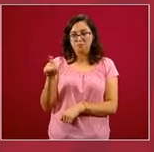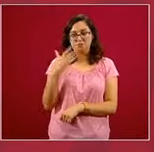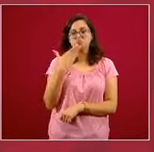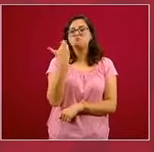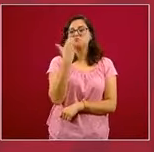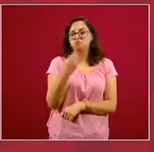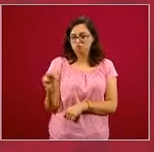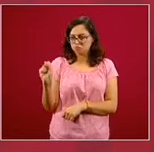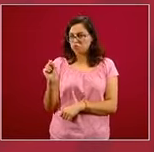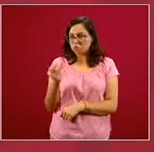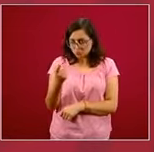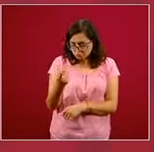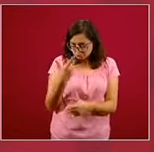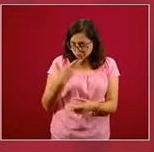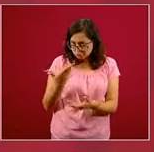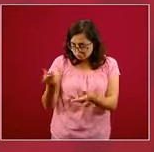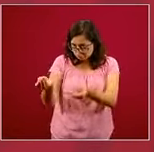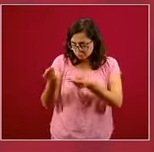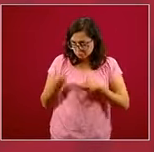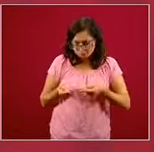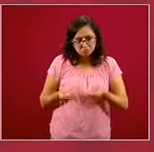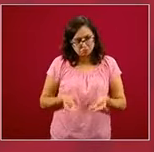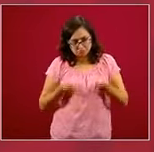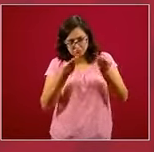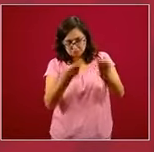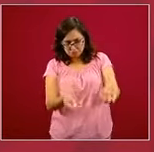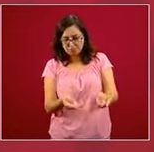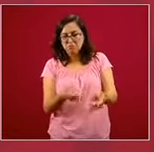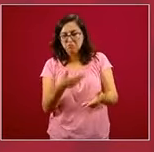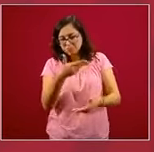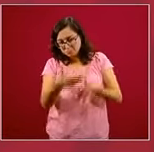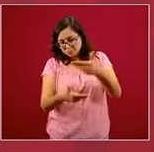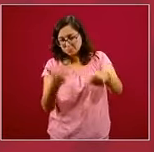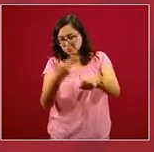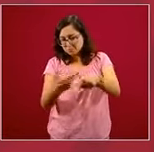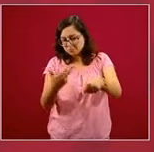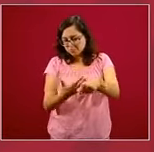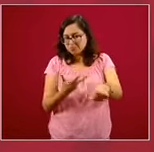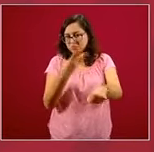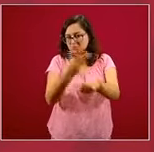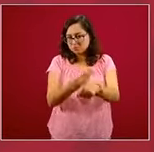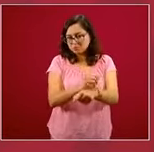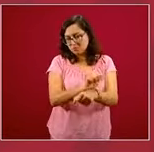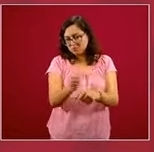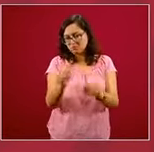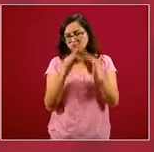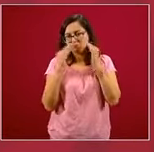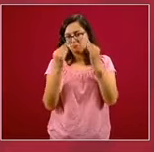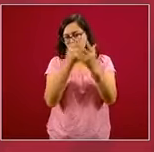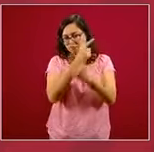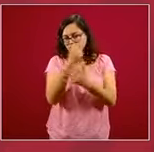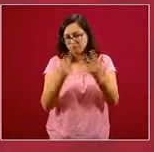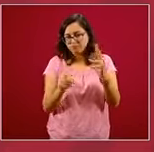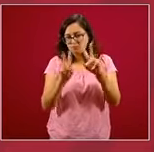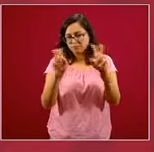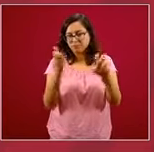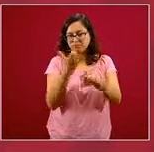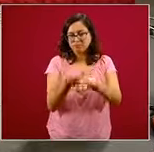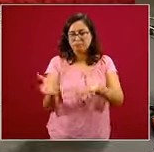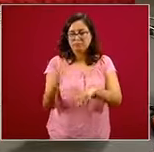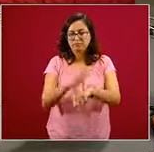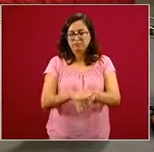vamos a comentar sobre su denuncia y para que se haga lo procedente respecto a las otras anomalías de carácter administrativo.